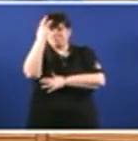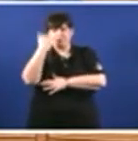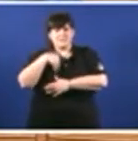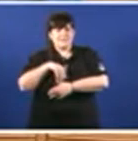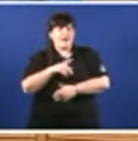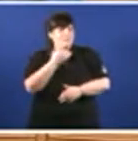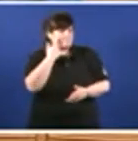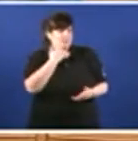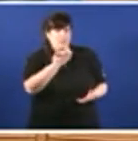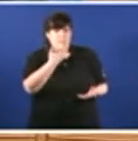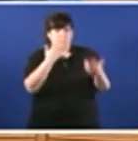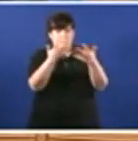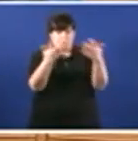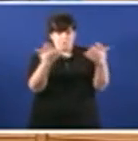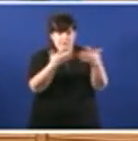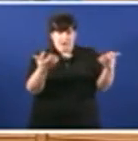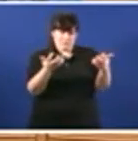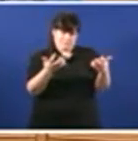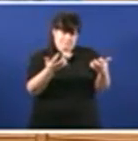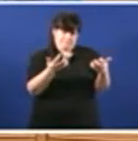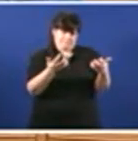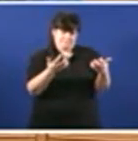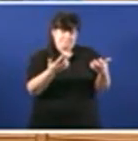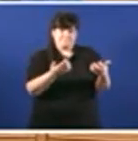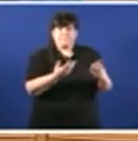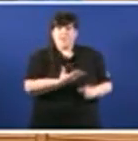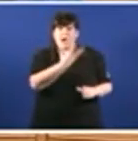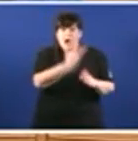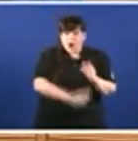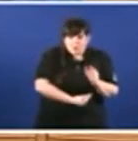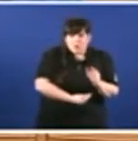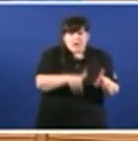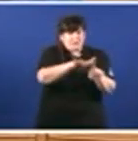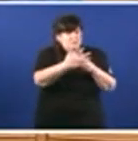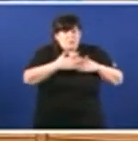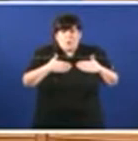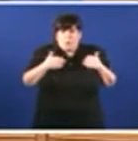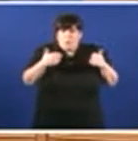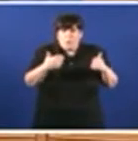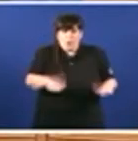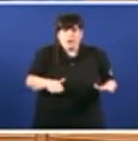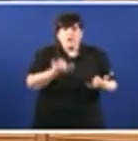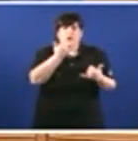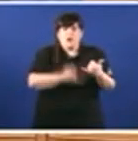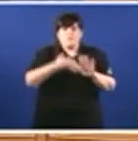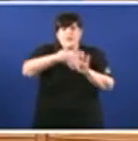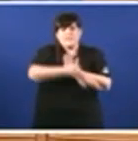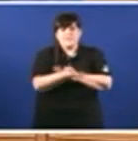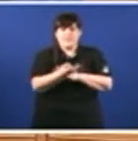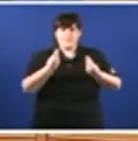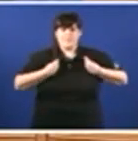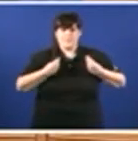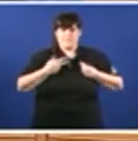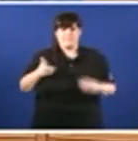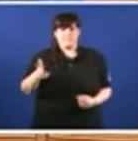que vexa que esto é unha cuestión difícil Abortar en cualquier circunstancia quiebra el derecho a la vida